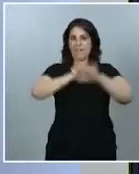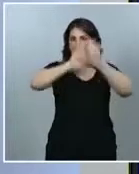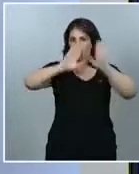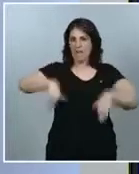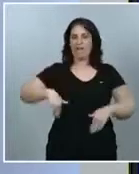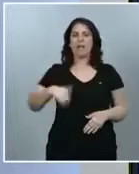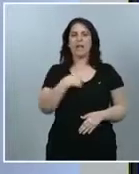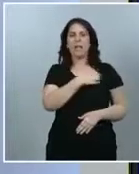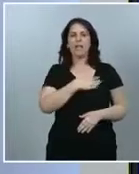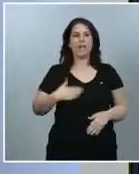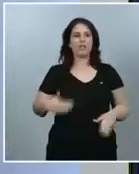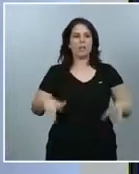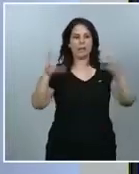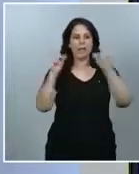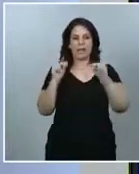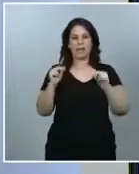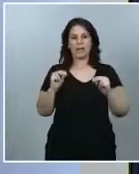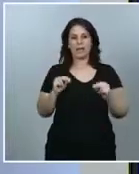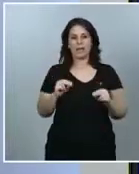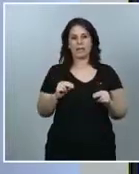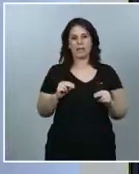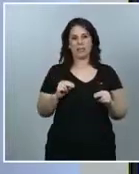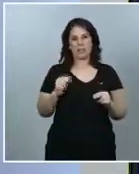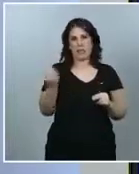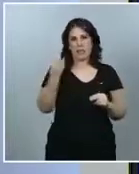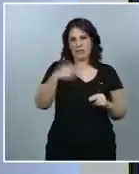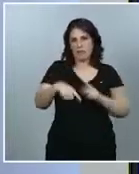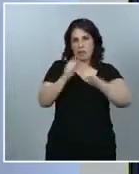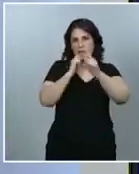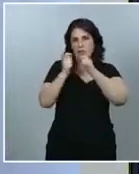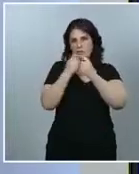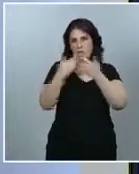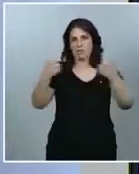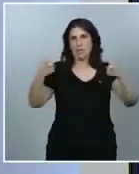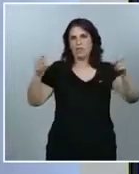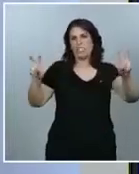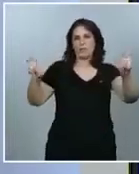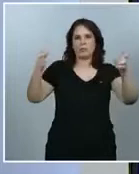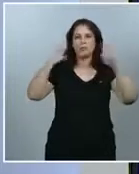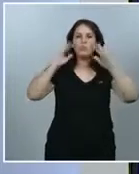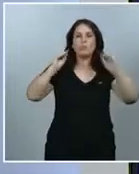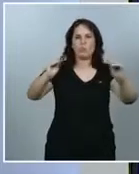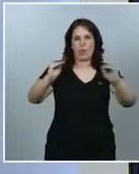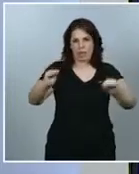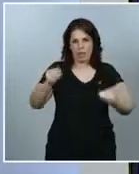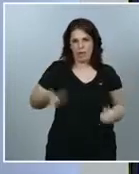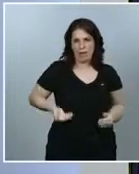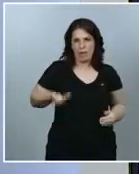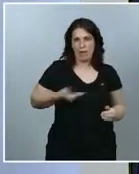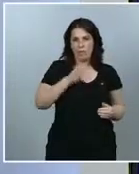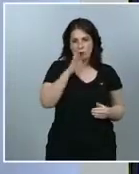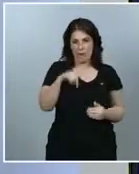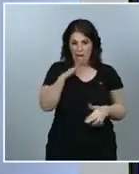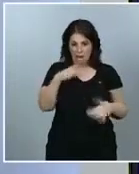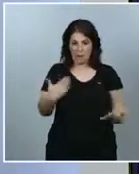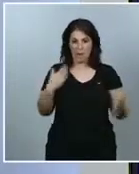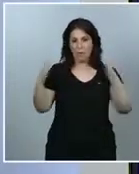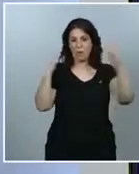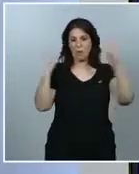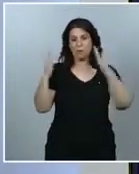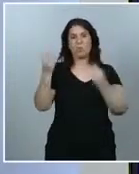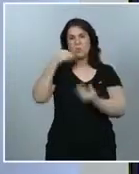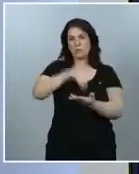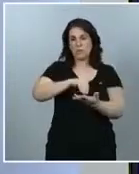que yo creo que debería ser el titular de esta rueda de prensa. Y es que en este momento en el que muchas veces tenemos muchas noticias que